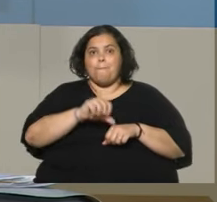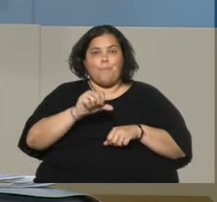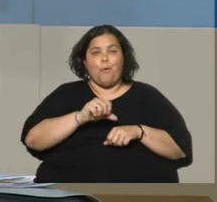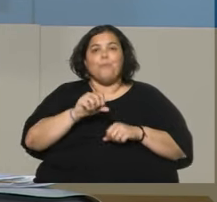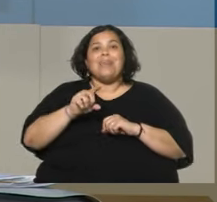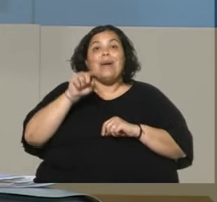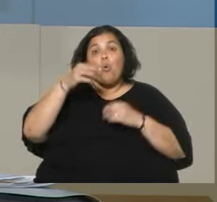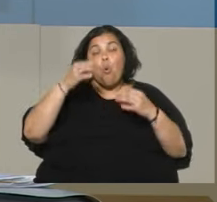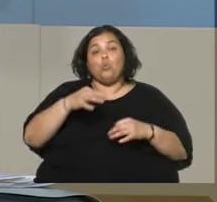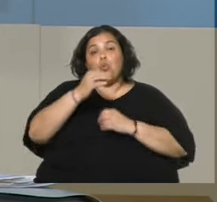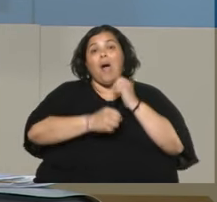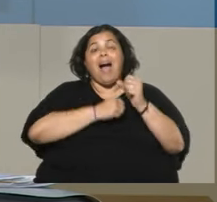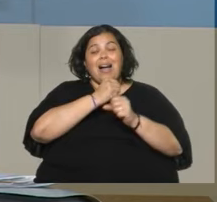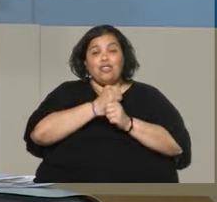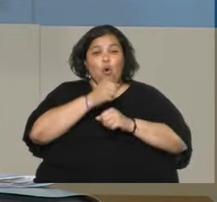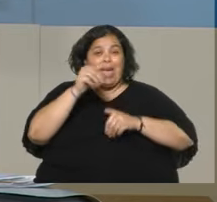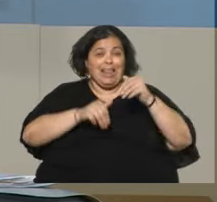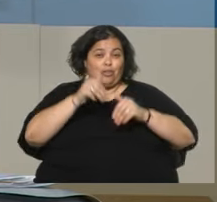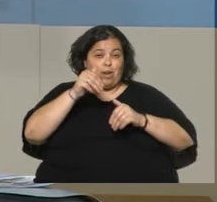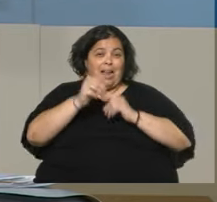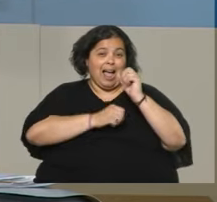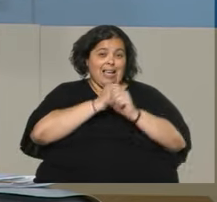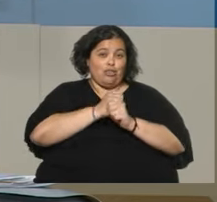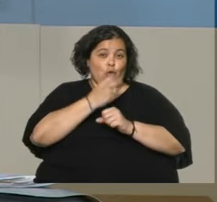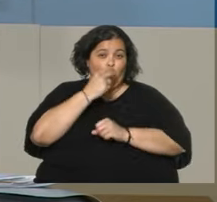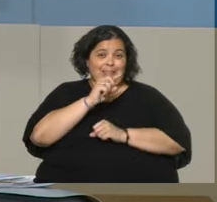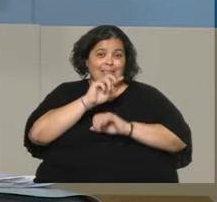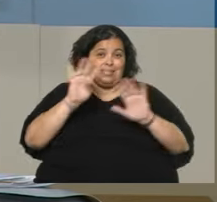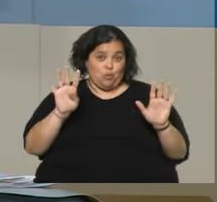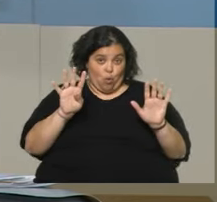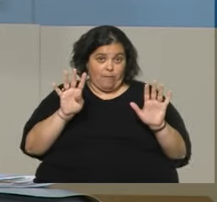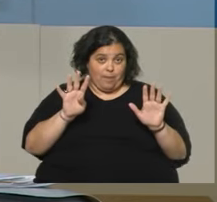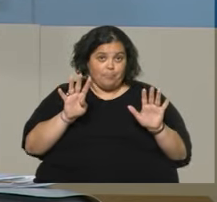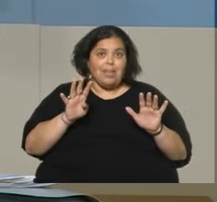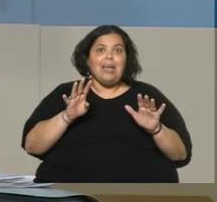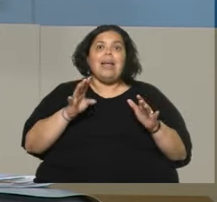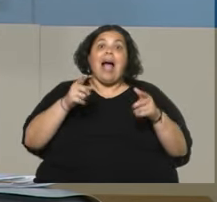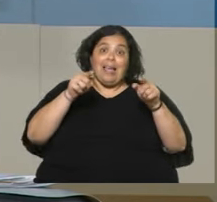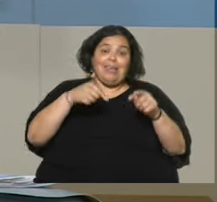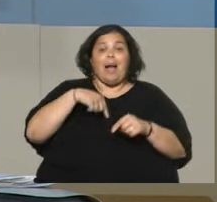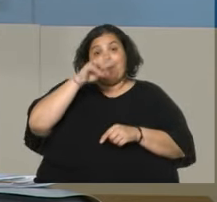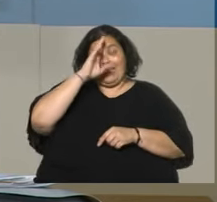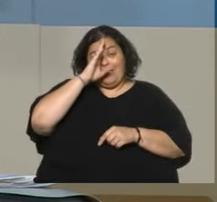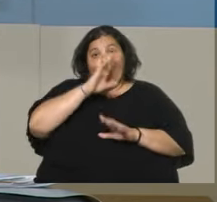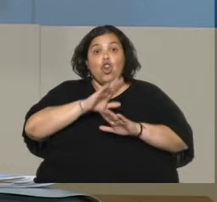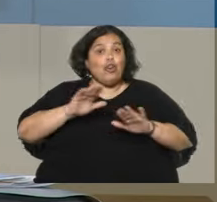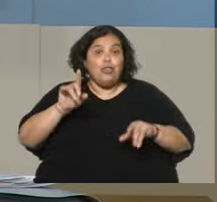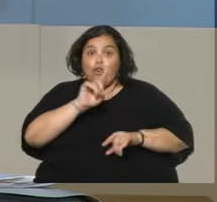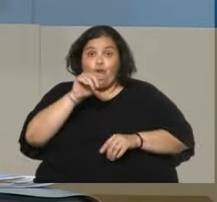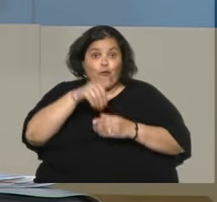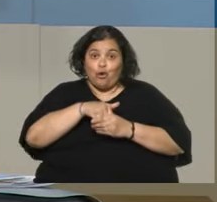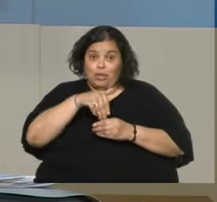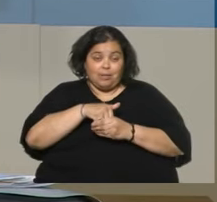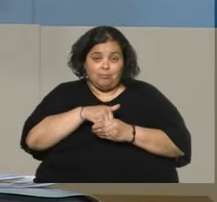era el año electoral, era agosto del año 2019, si algo aprendimos es que los niños no votan, los tiempos electorales